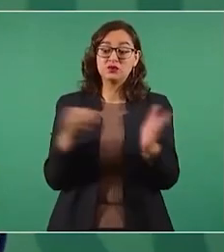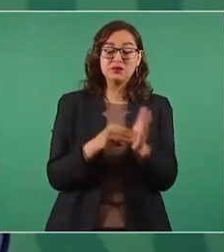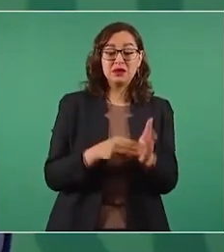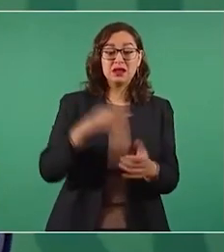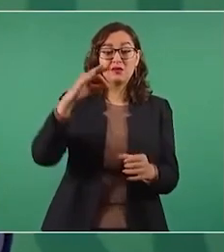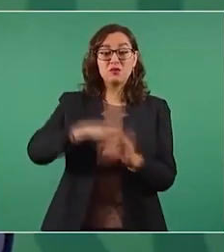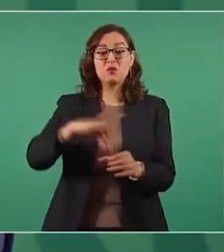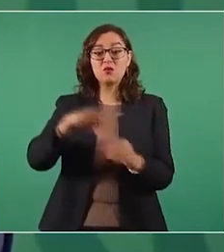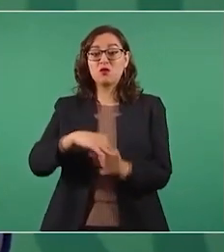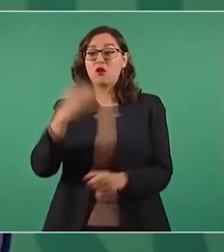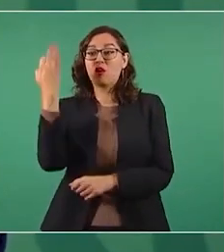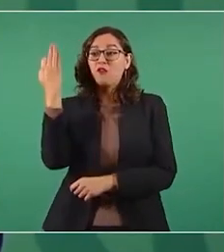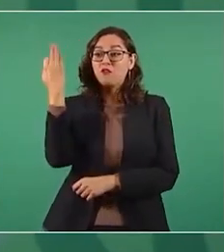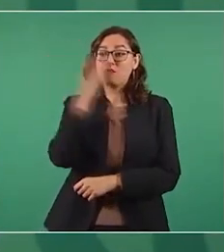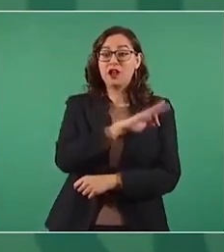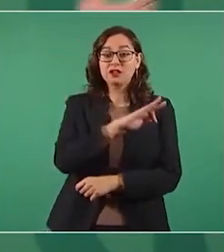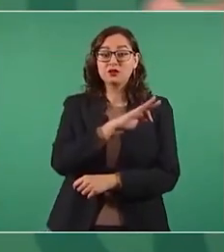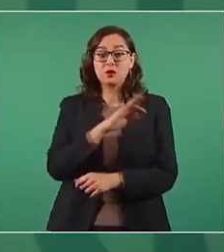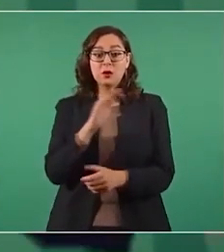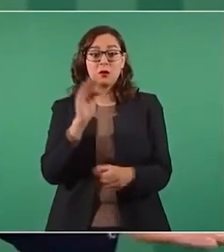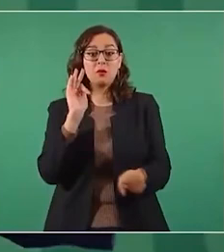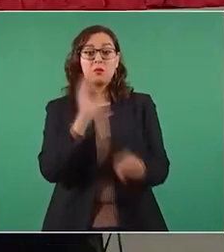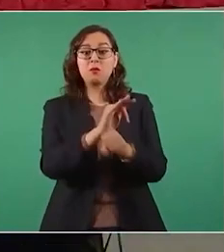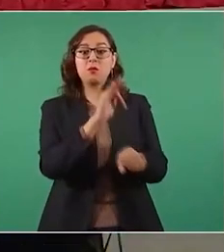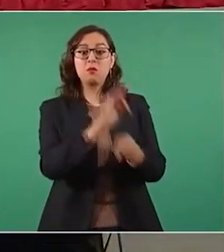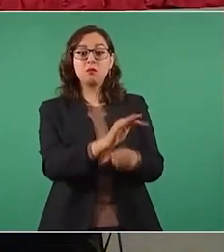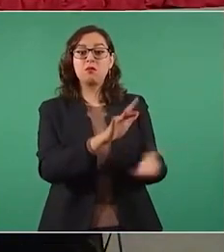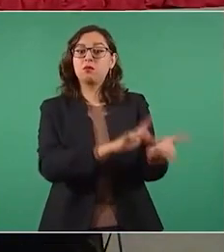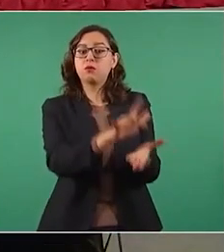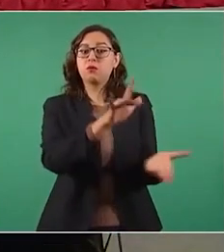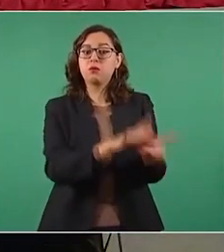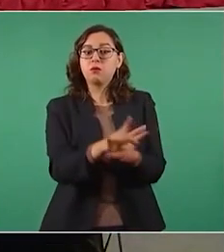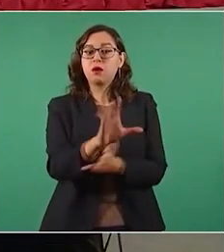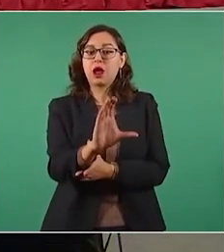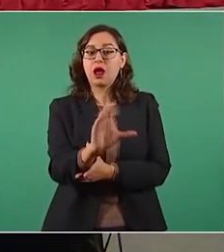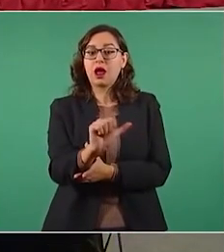falsos. ¿Dónde los obtuvieron? ¿Cómo?